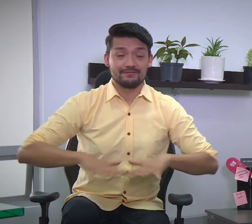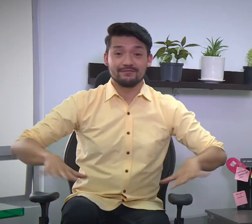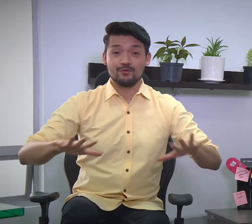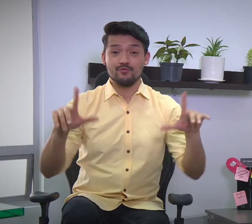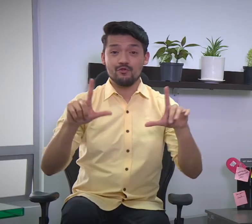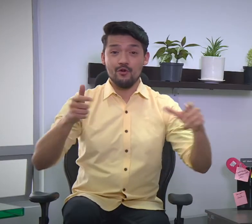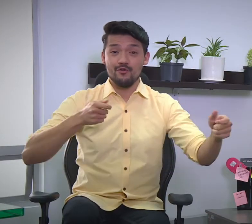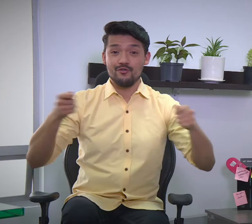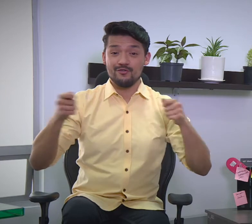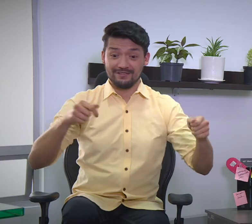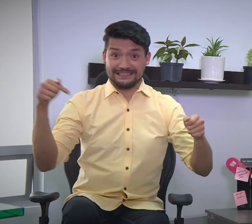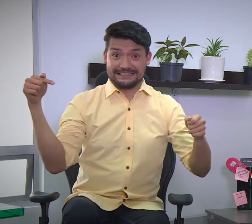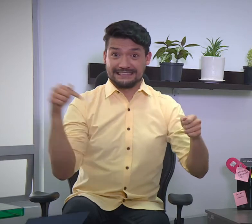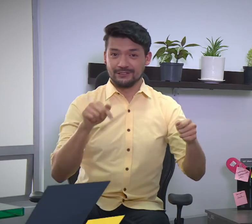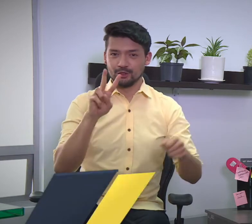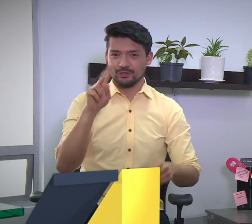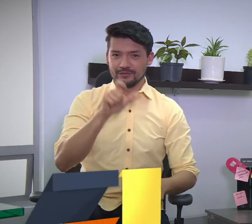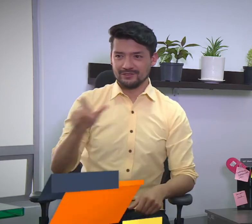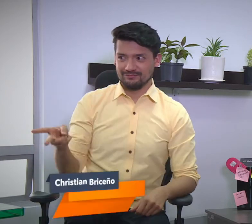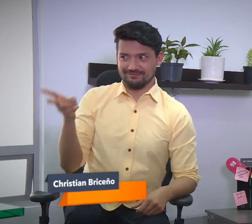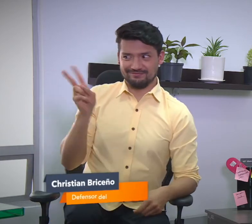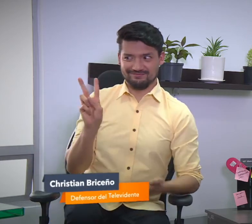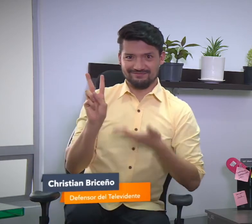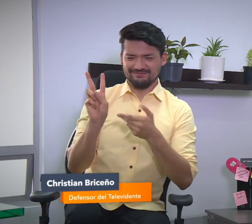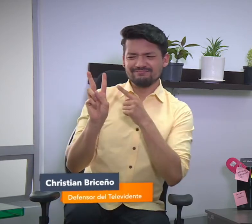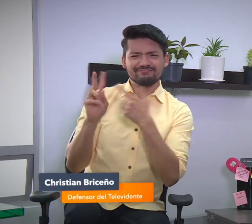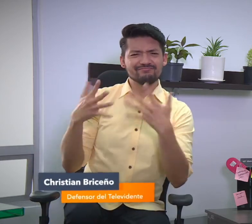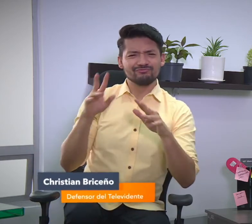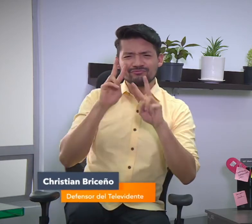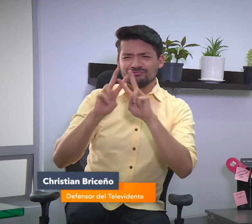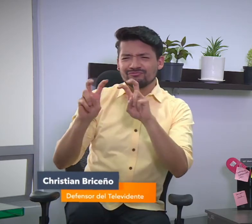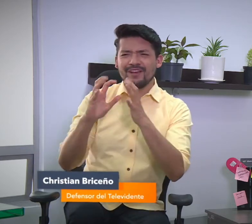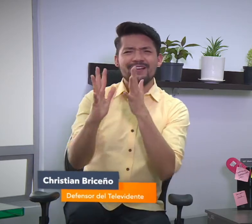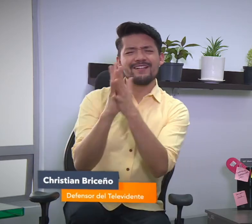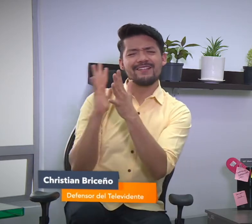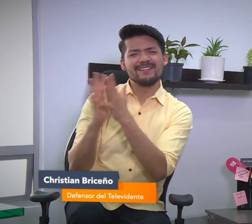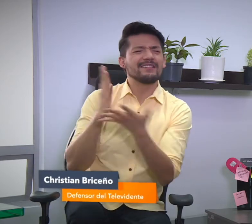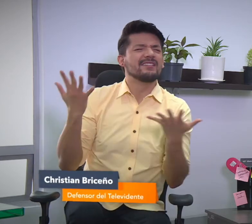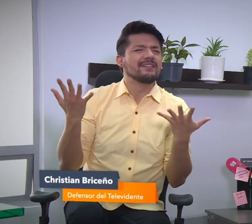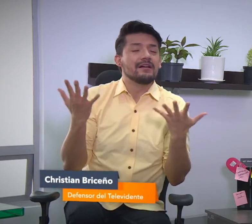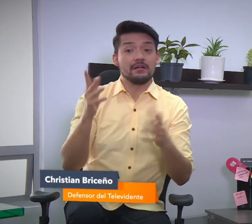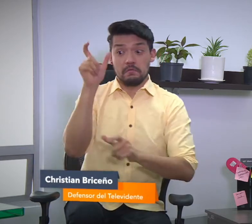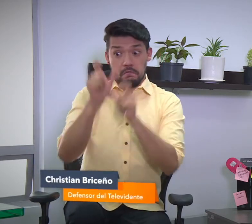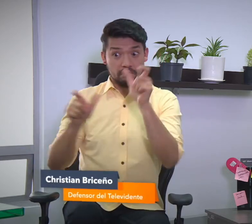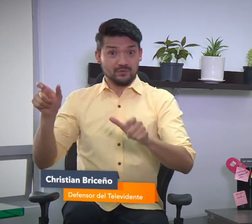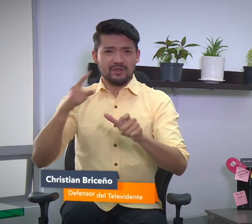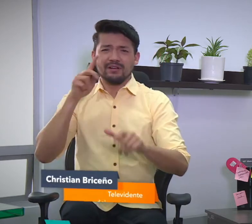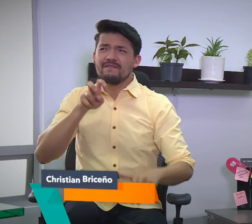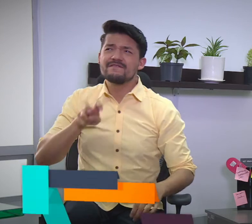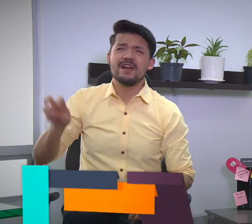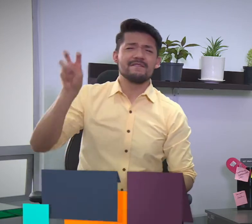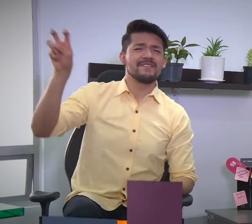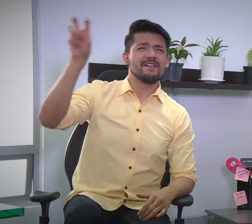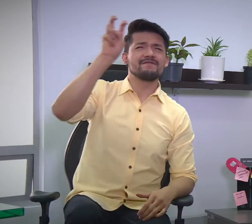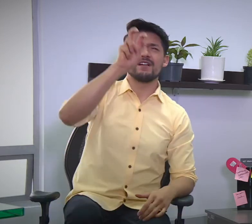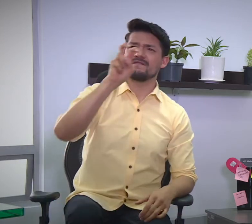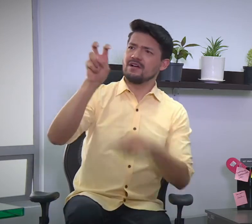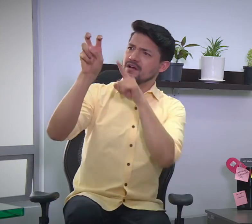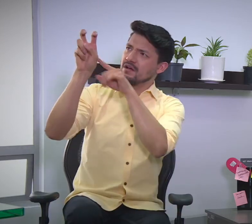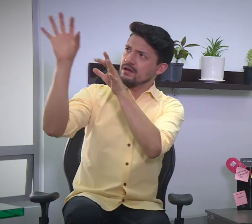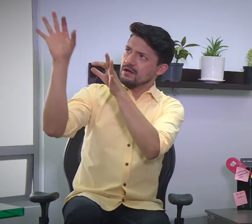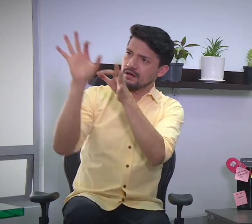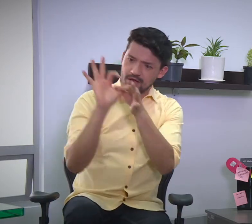Hola. Hoy toman el control en nuestro programa dos personas que nos explicarán de qué se trata esta idea de la